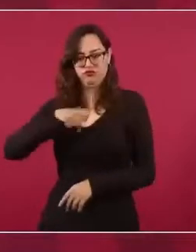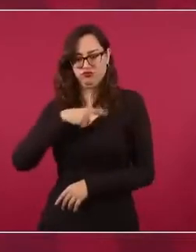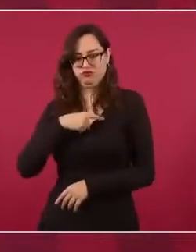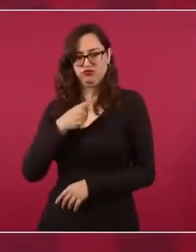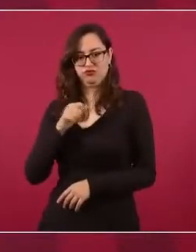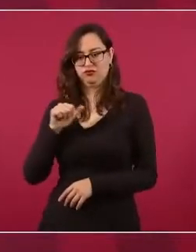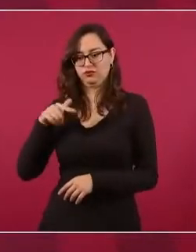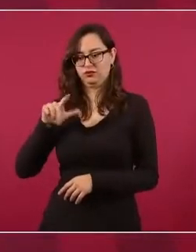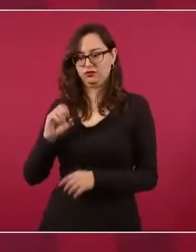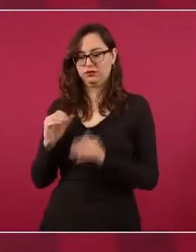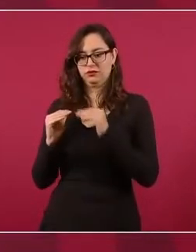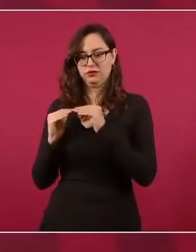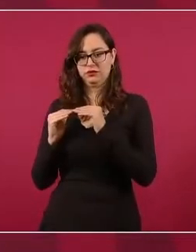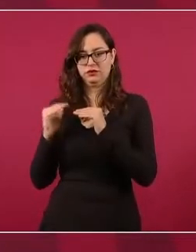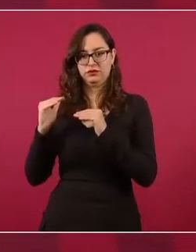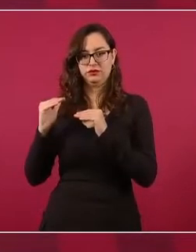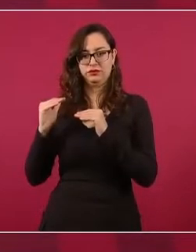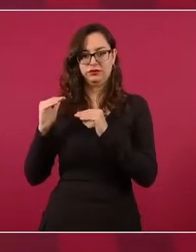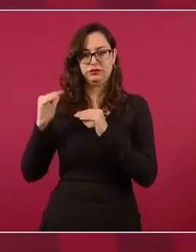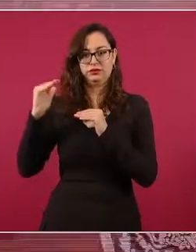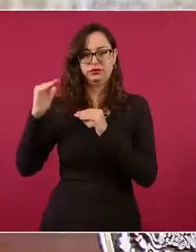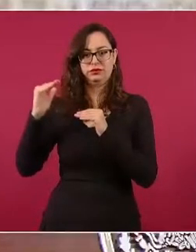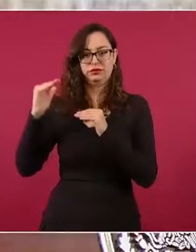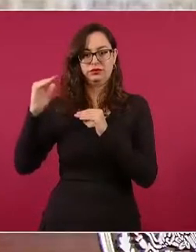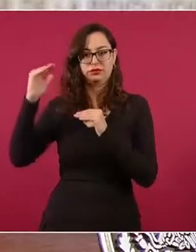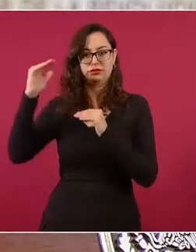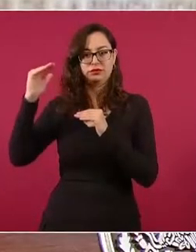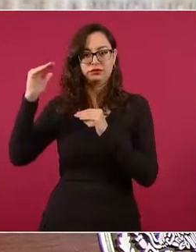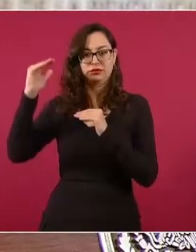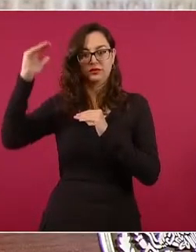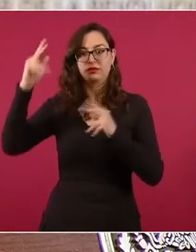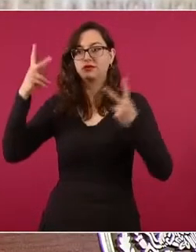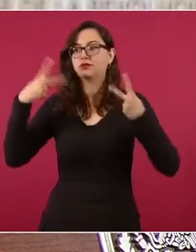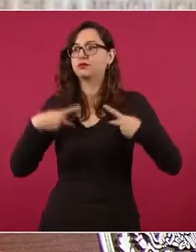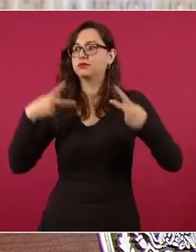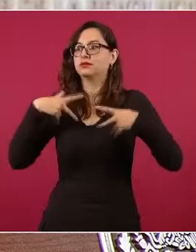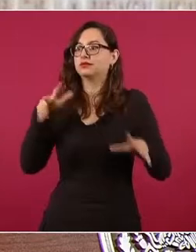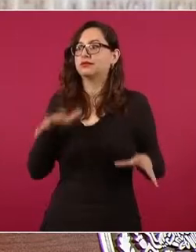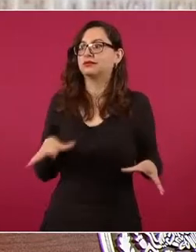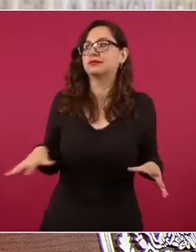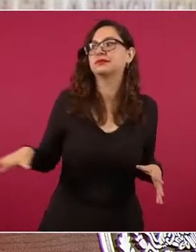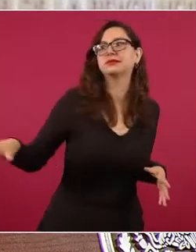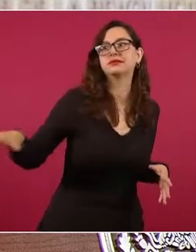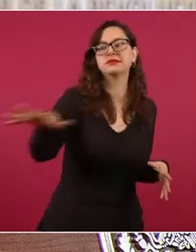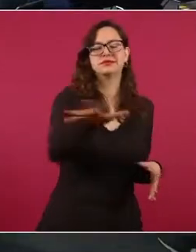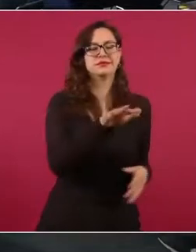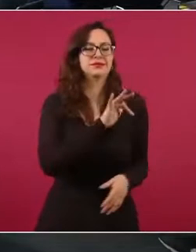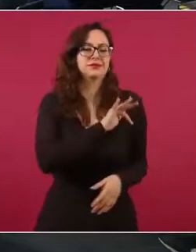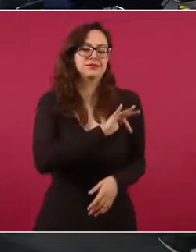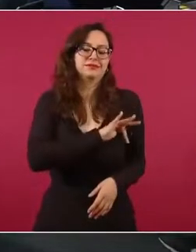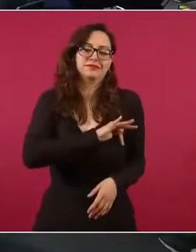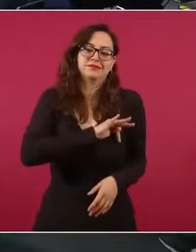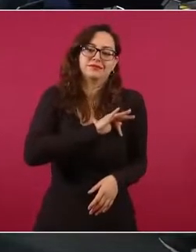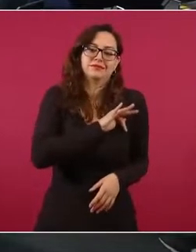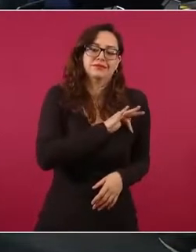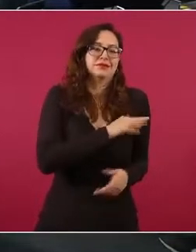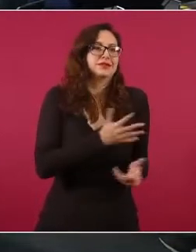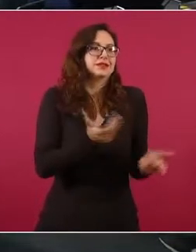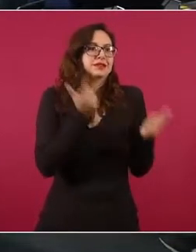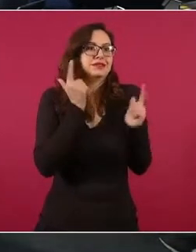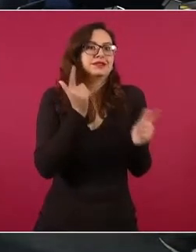la gente feliz, feliz.